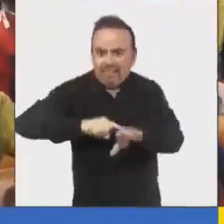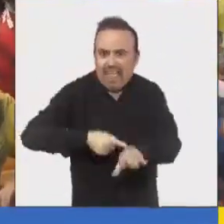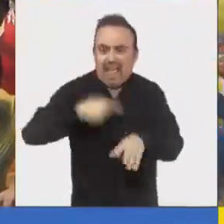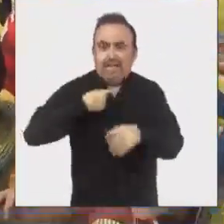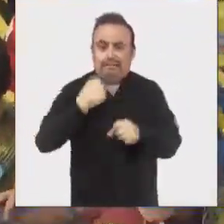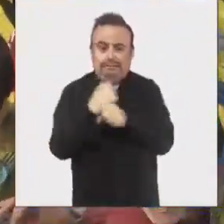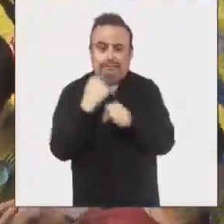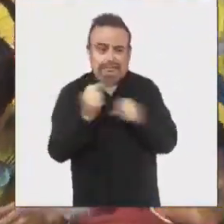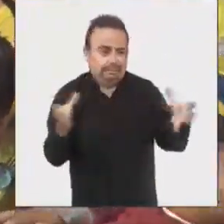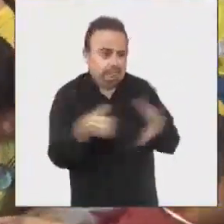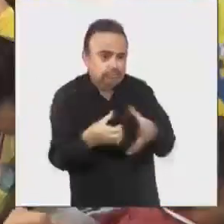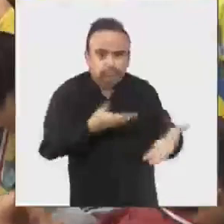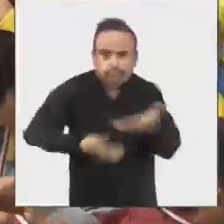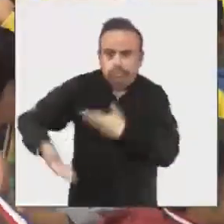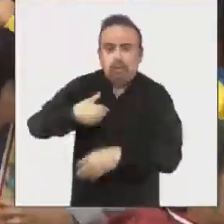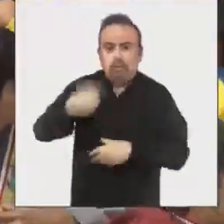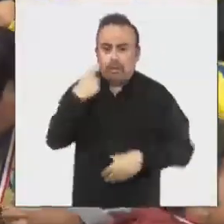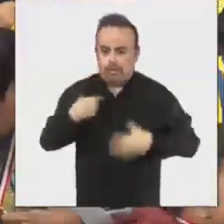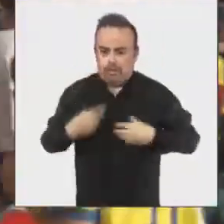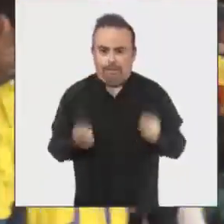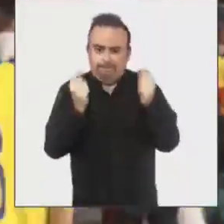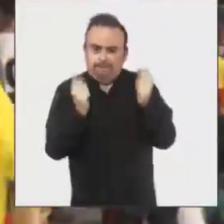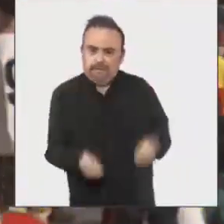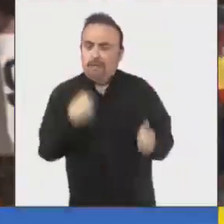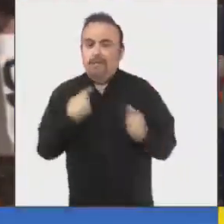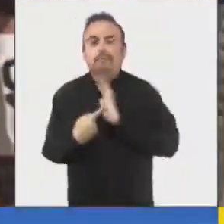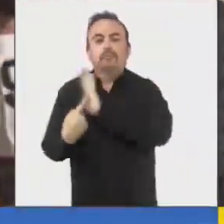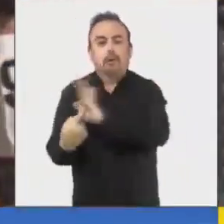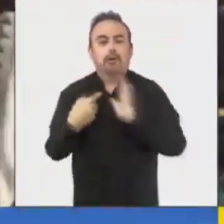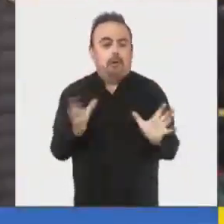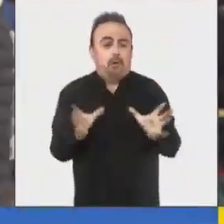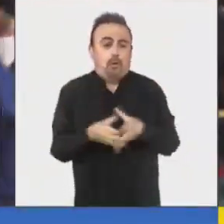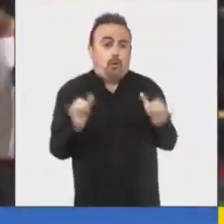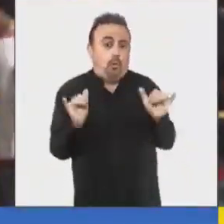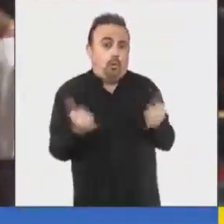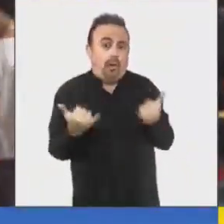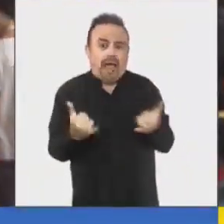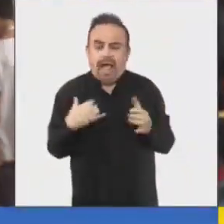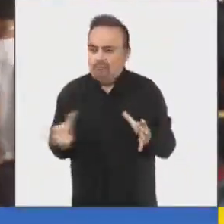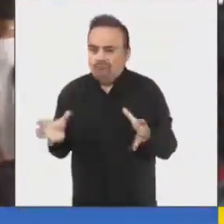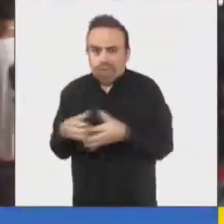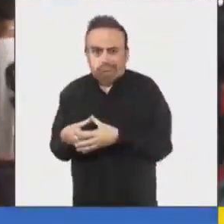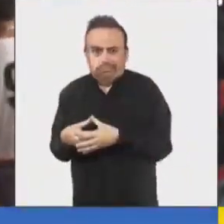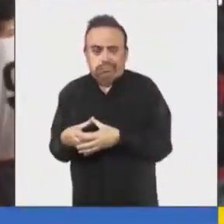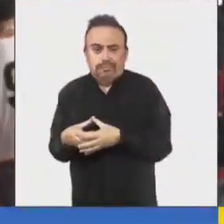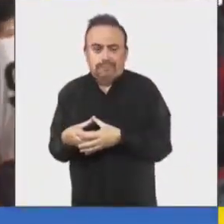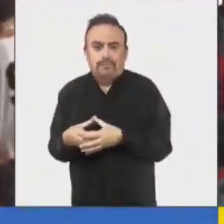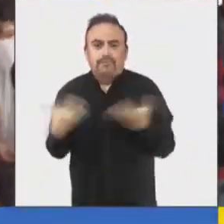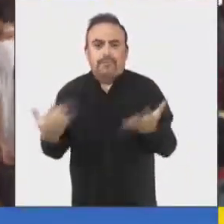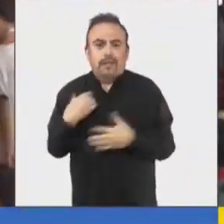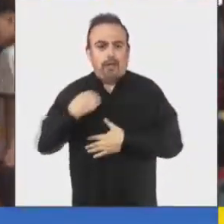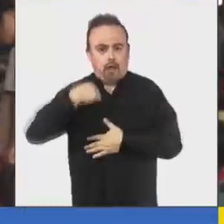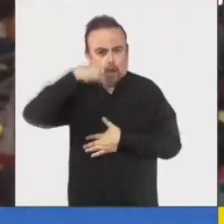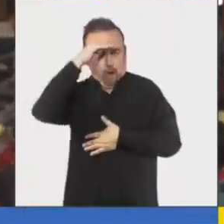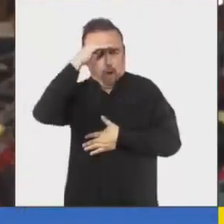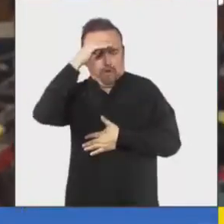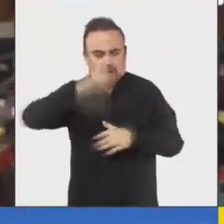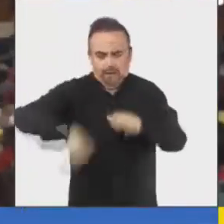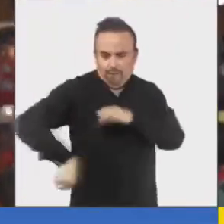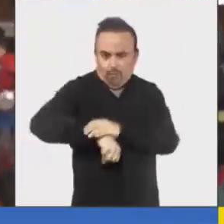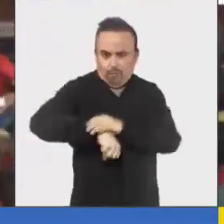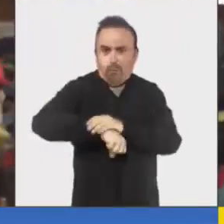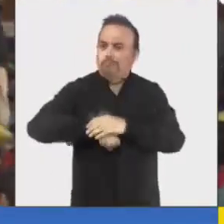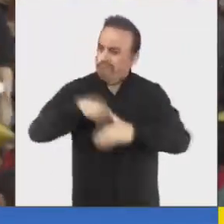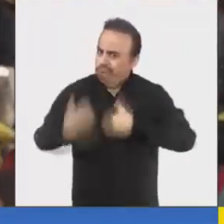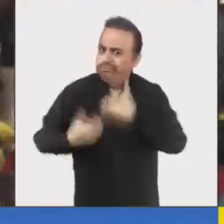trabajar en equipo y demostrar su talento. Jugar como equipo, tomar más confianza en el fútbol